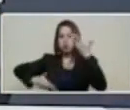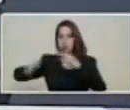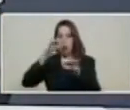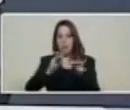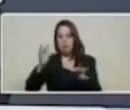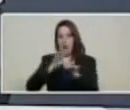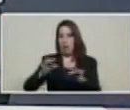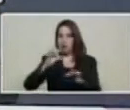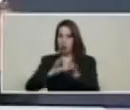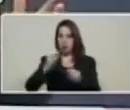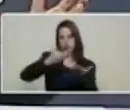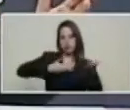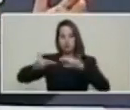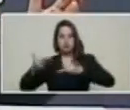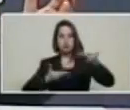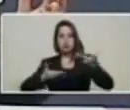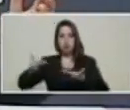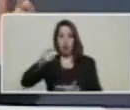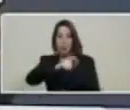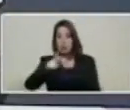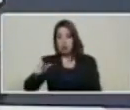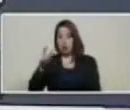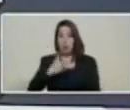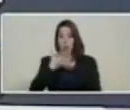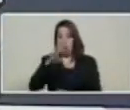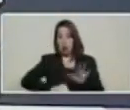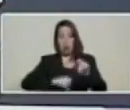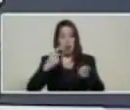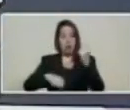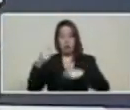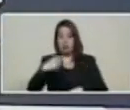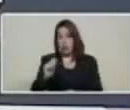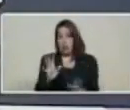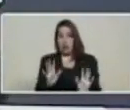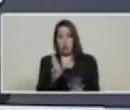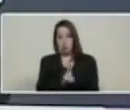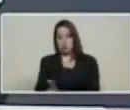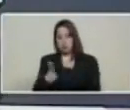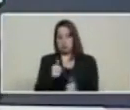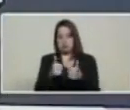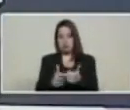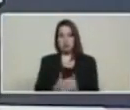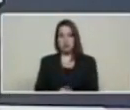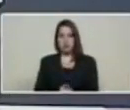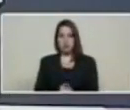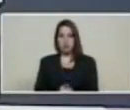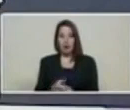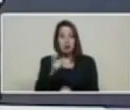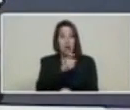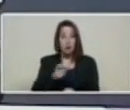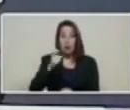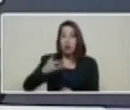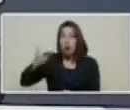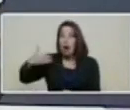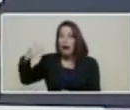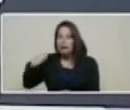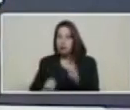de los ciudadanos y las ciudadanas. Eso es lo que estaba buscando desde que fundamos el petro en diciembre pasado.